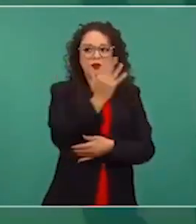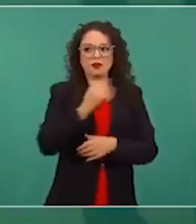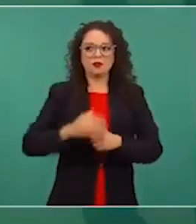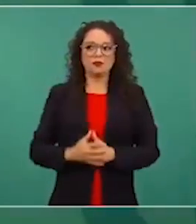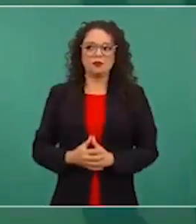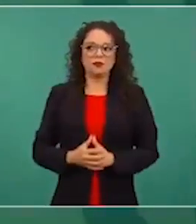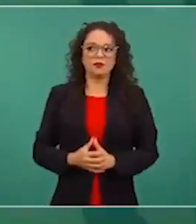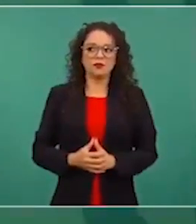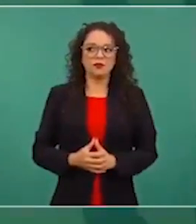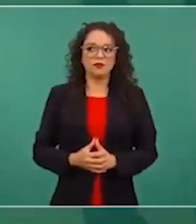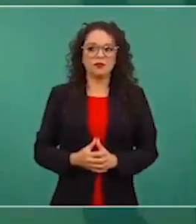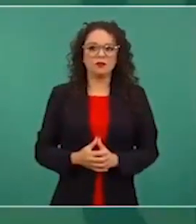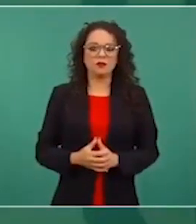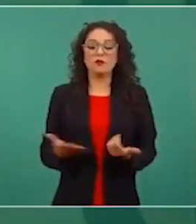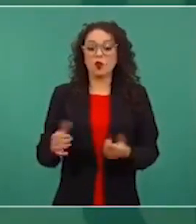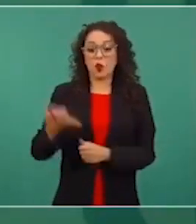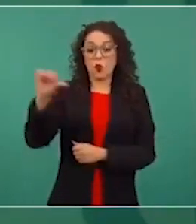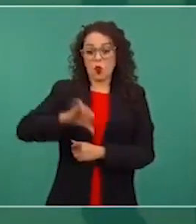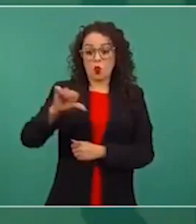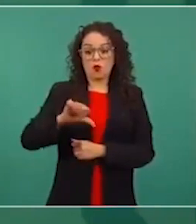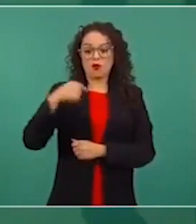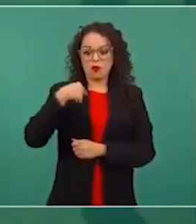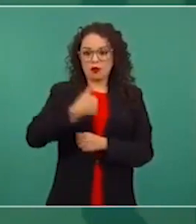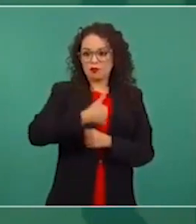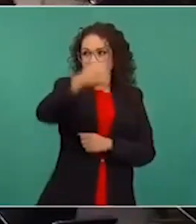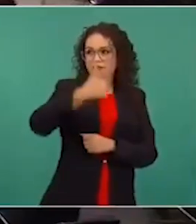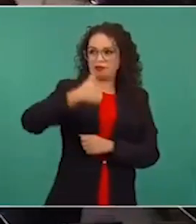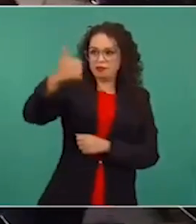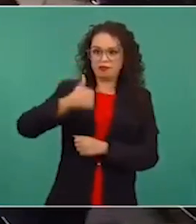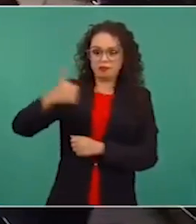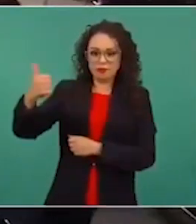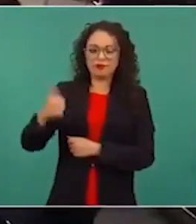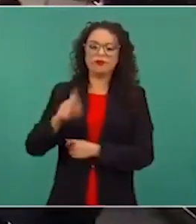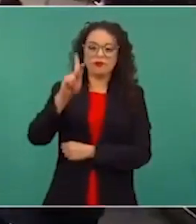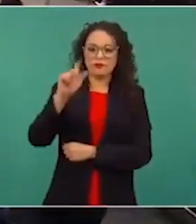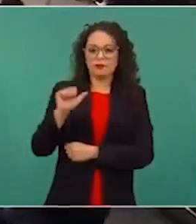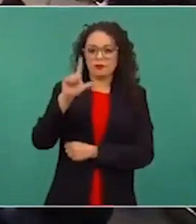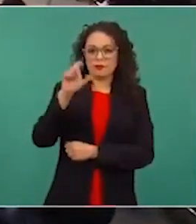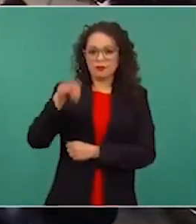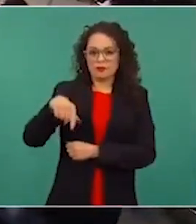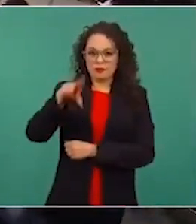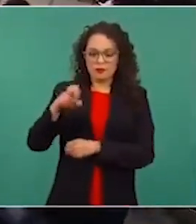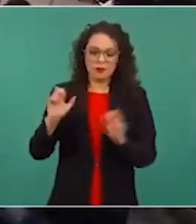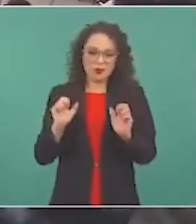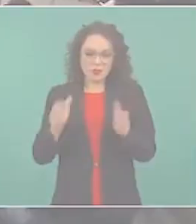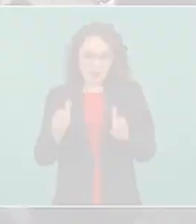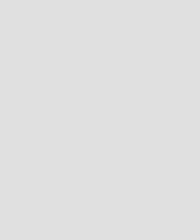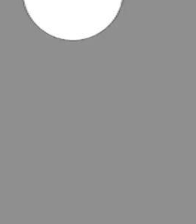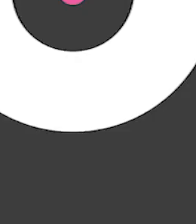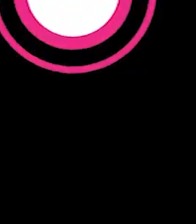el día de hoy en esta gira en Palenque, Chiapas.